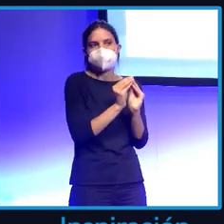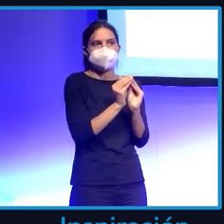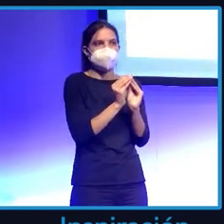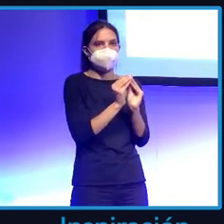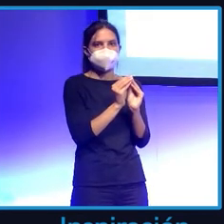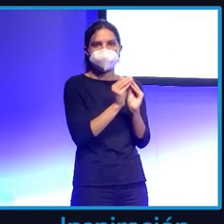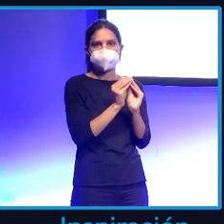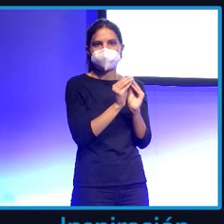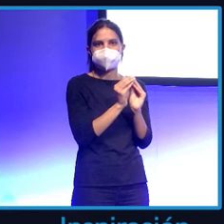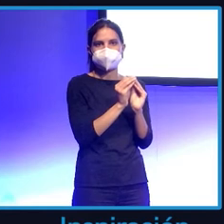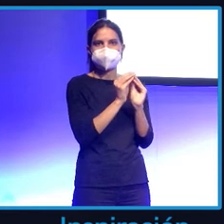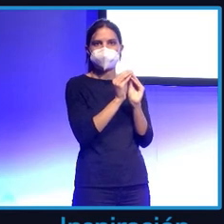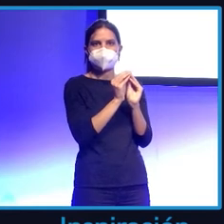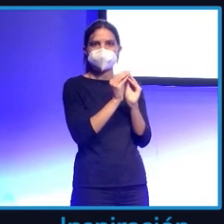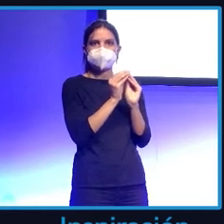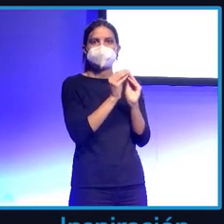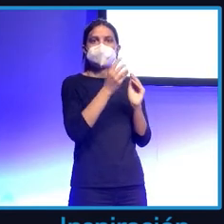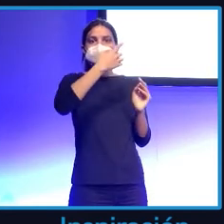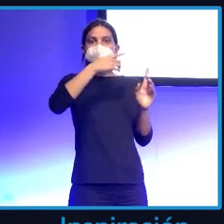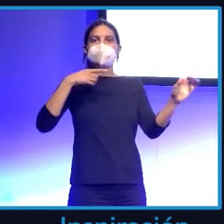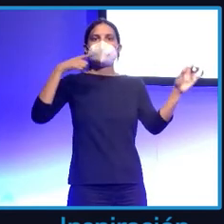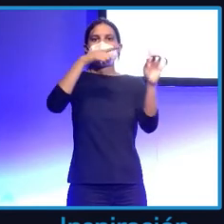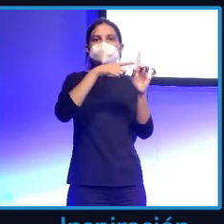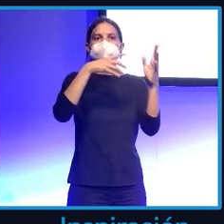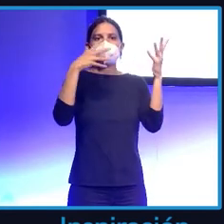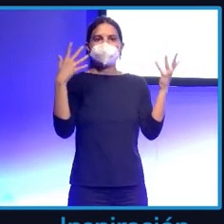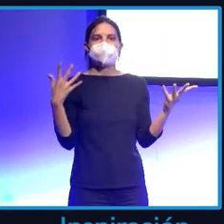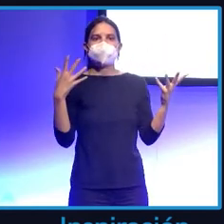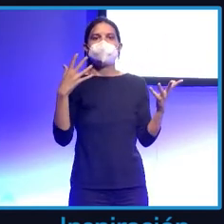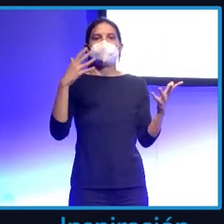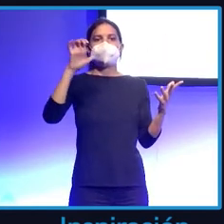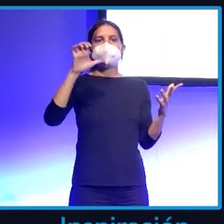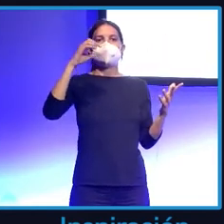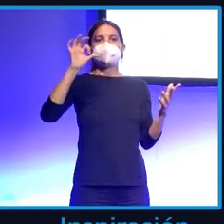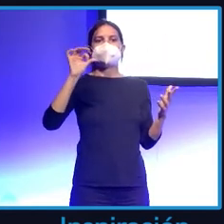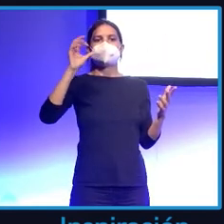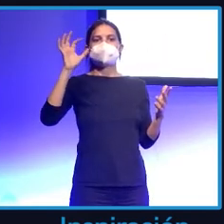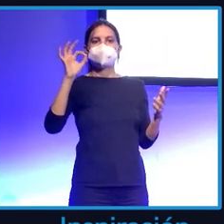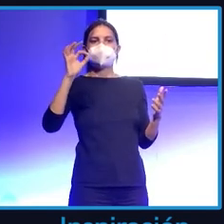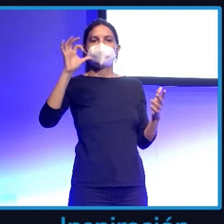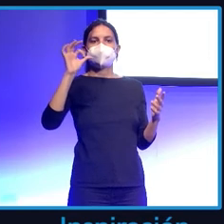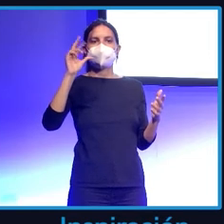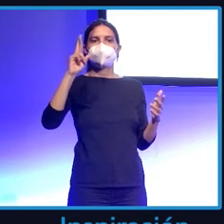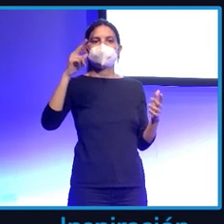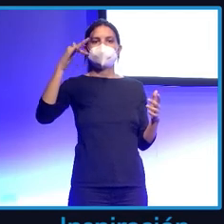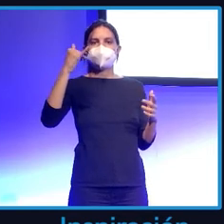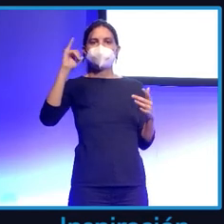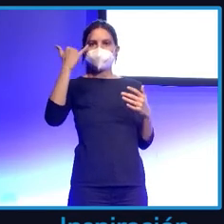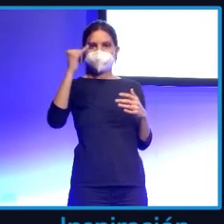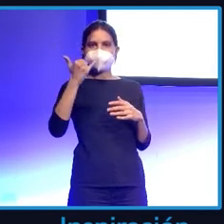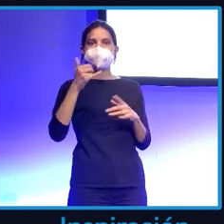de hacer Ego Surfing. Ego Surfing consiste de utilizar miles de buscadores